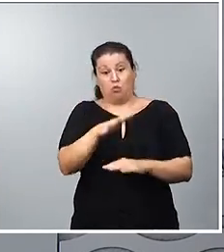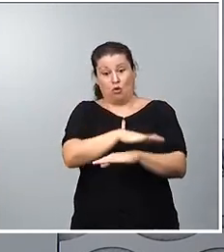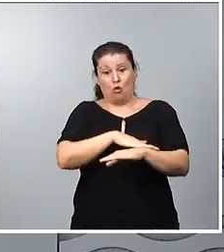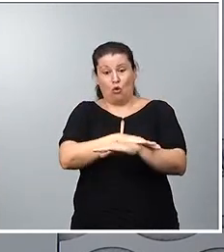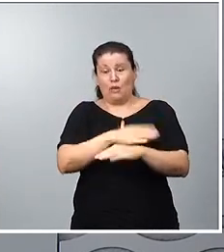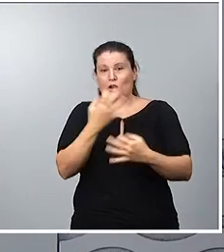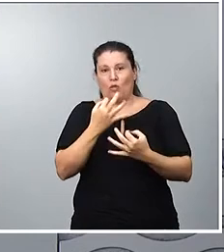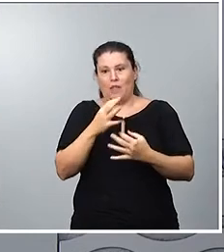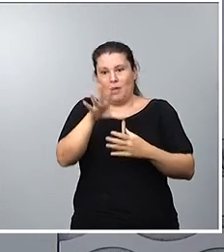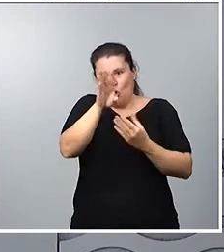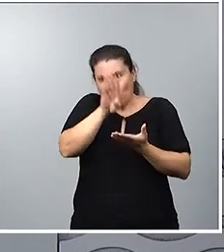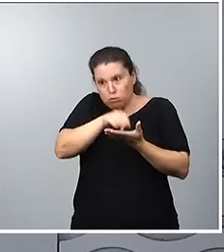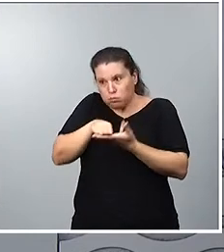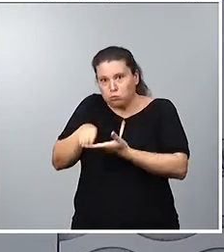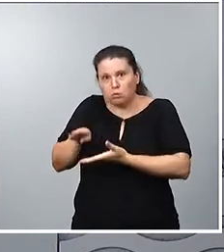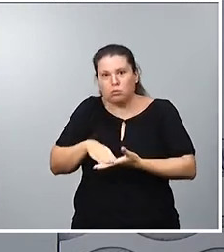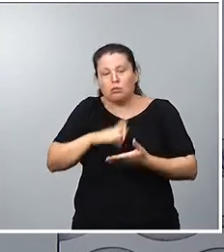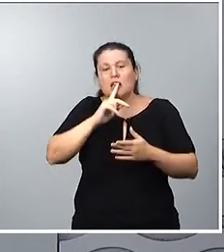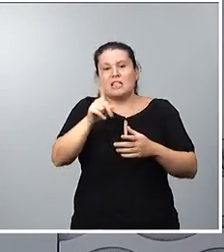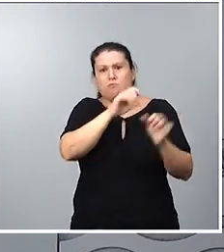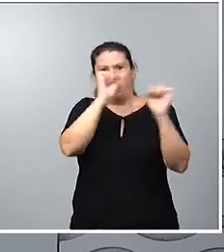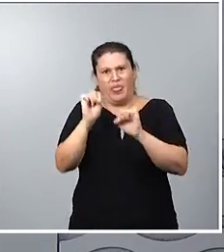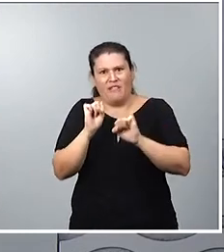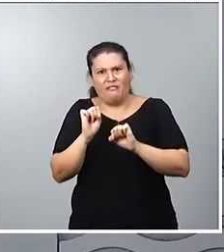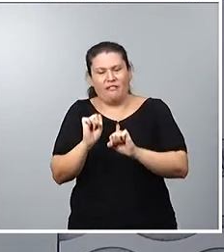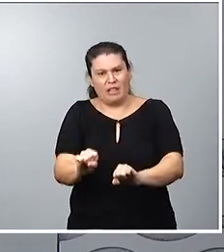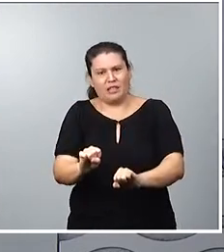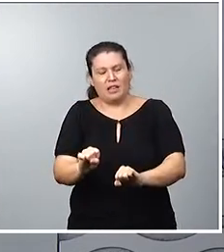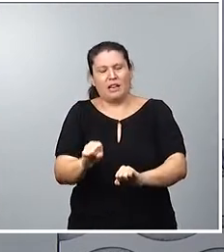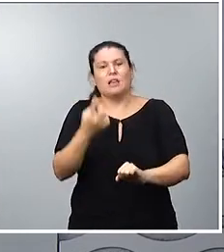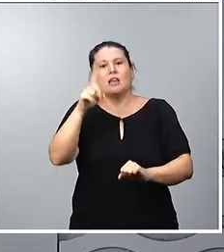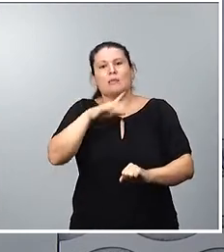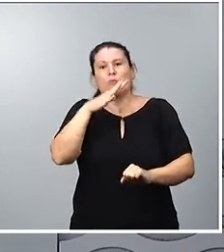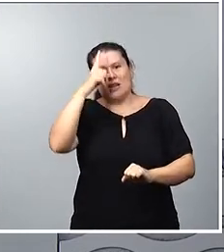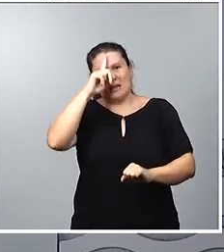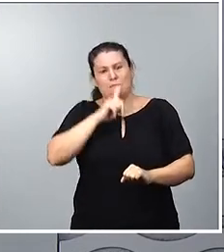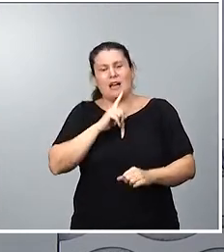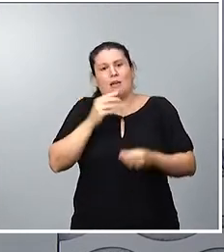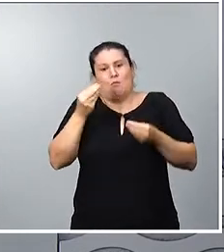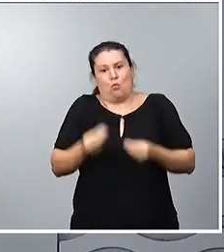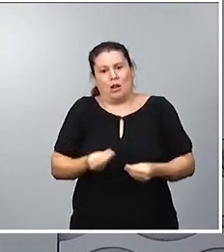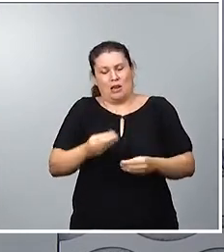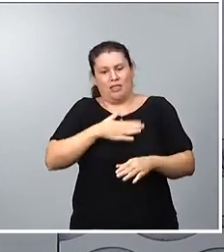una de nuestras responsabilidades es velar por la buena imagen del deporte español.